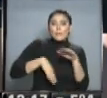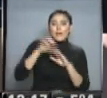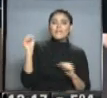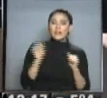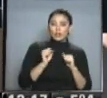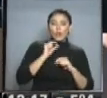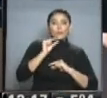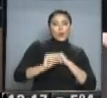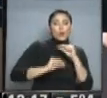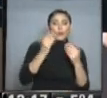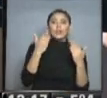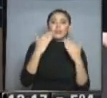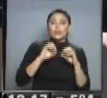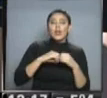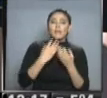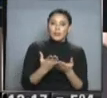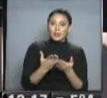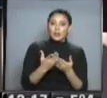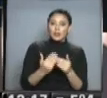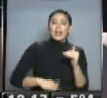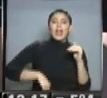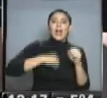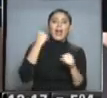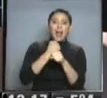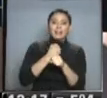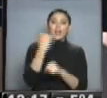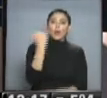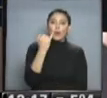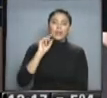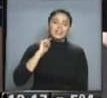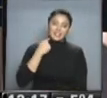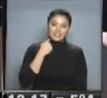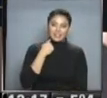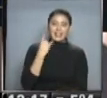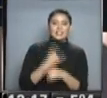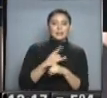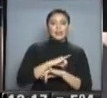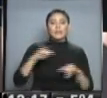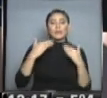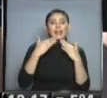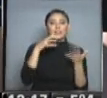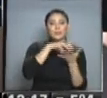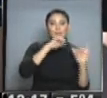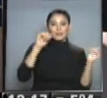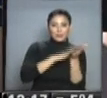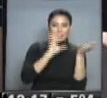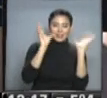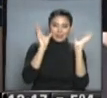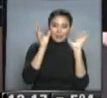y lentamente las temperaturas irán recuperando para alcanzar un valor máximo el jueves de 13 grados. Como siempre, la información la brinda el Servicio Meteorológico